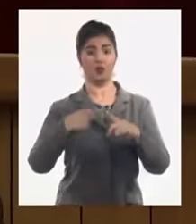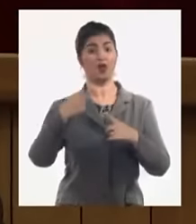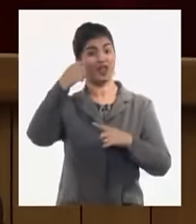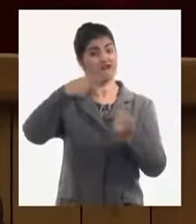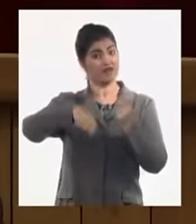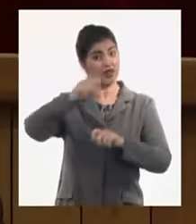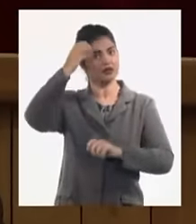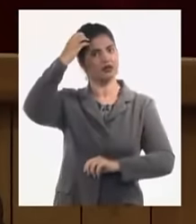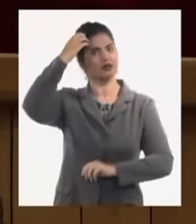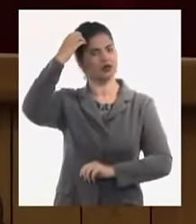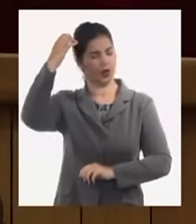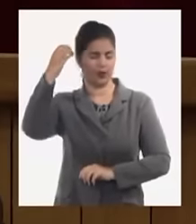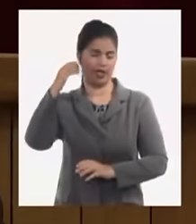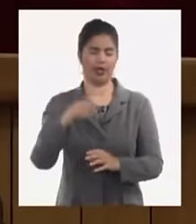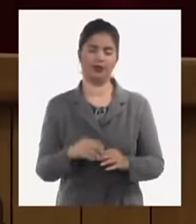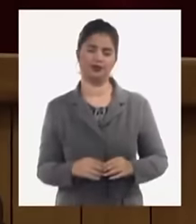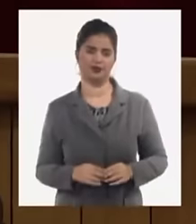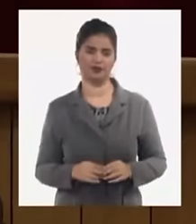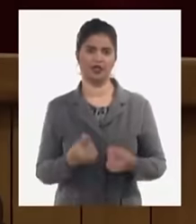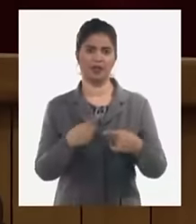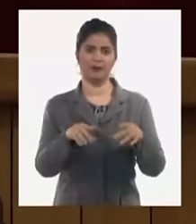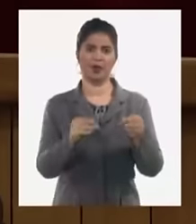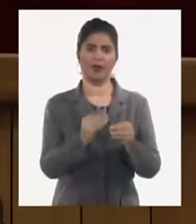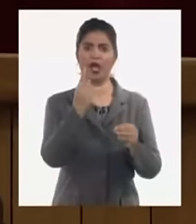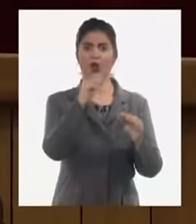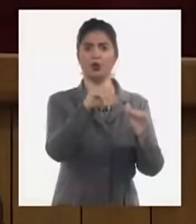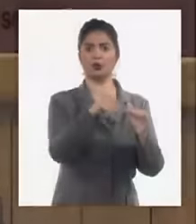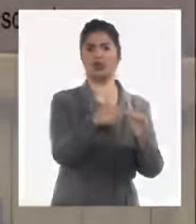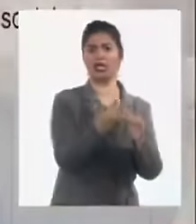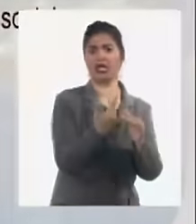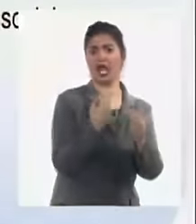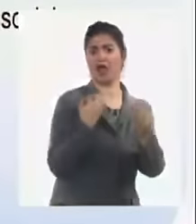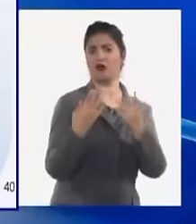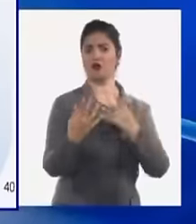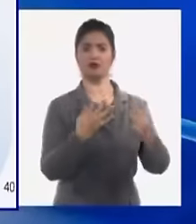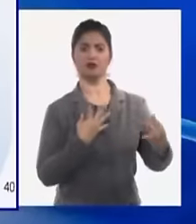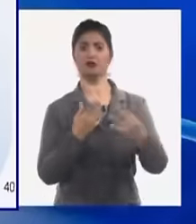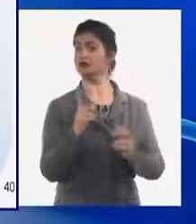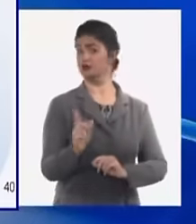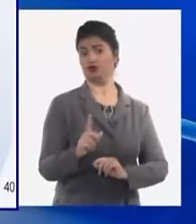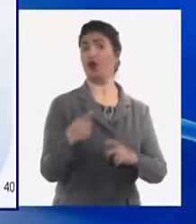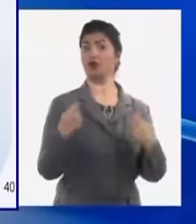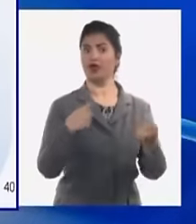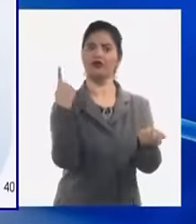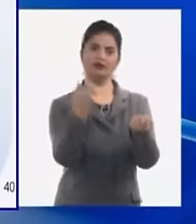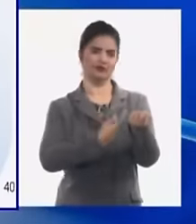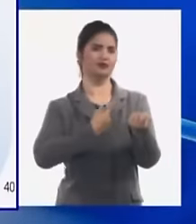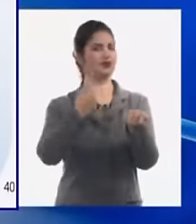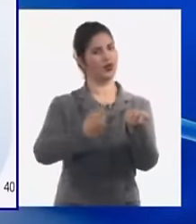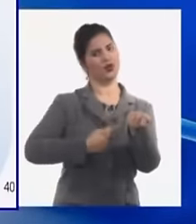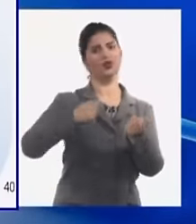lo decía Alejandro tenemos el decreto 87 es una cosa de las más novedosas que hemos aprobado